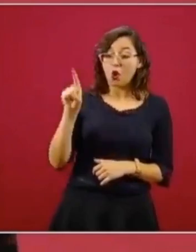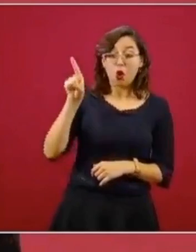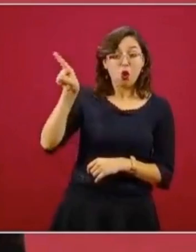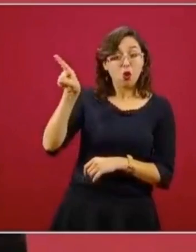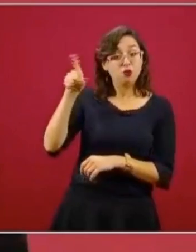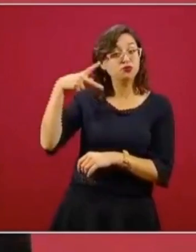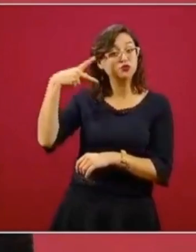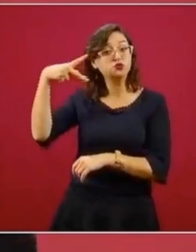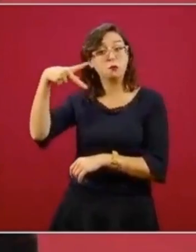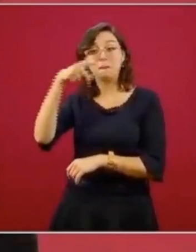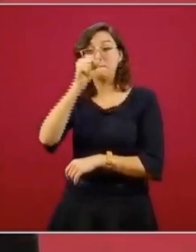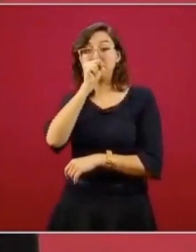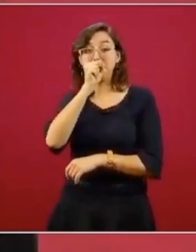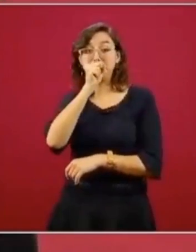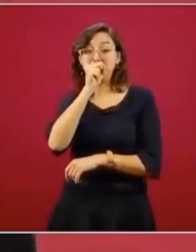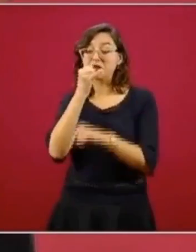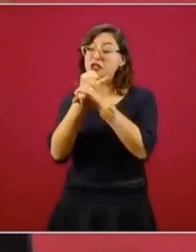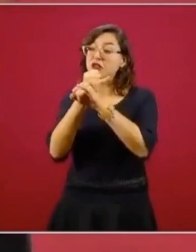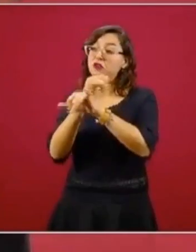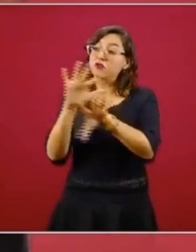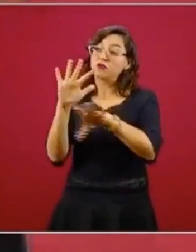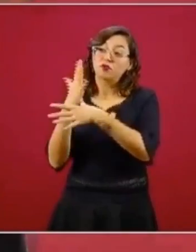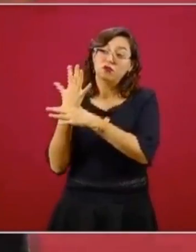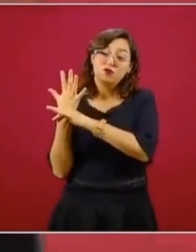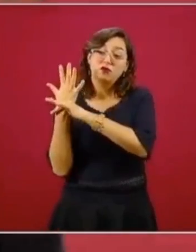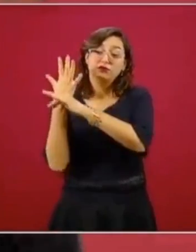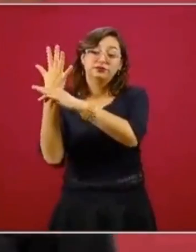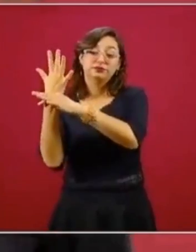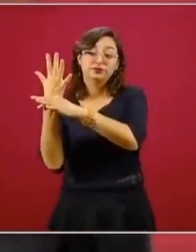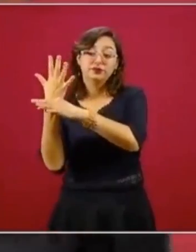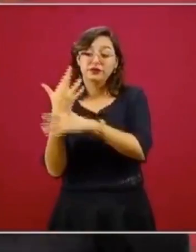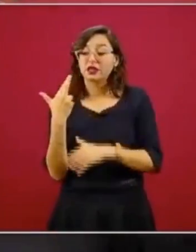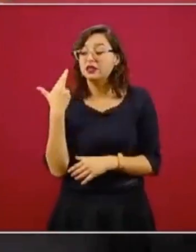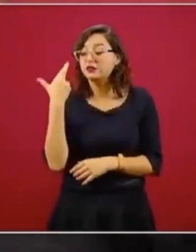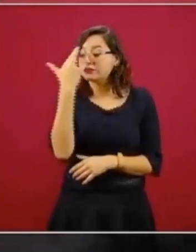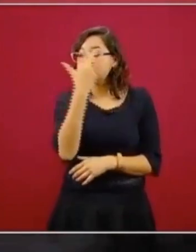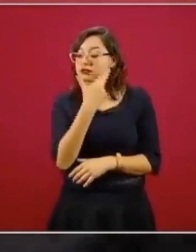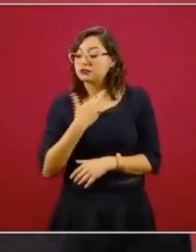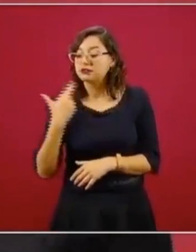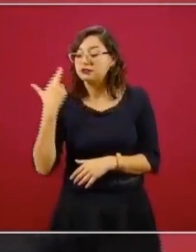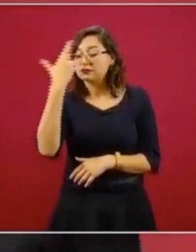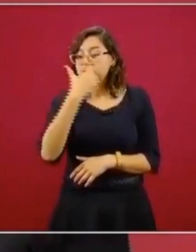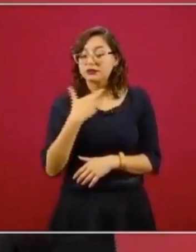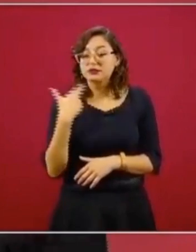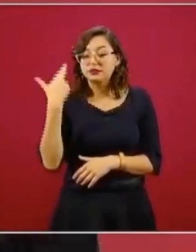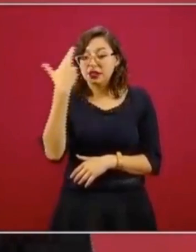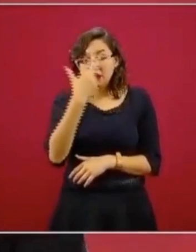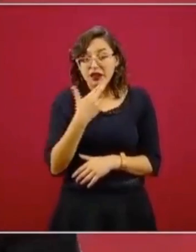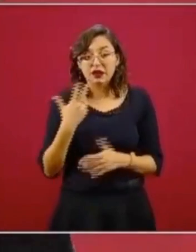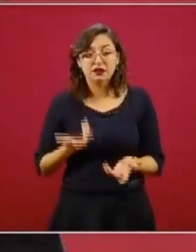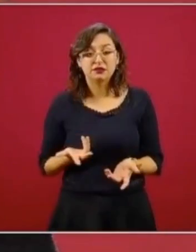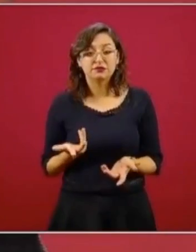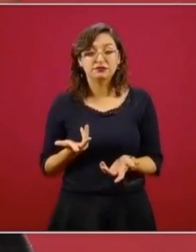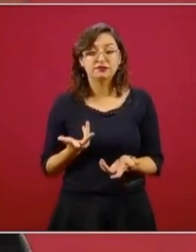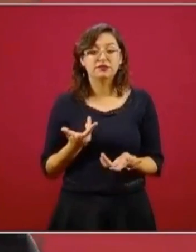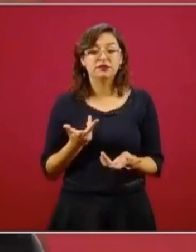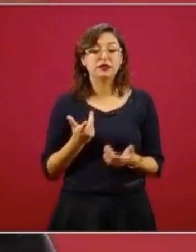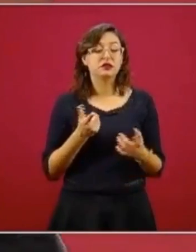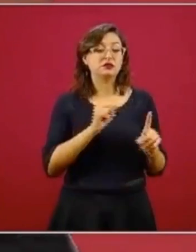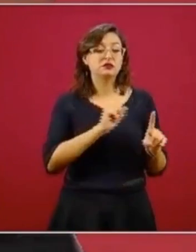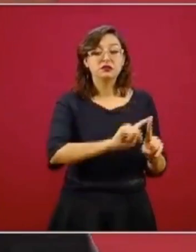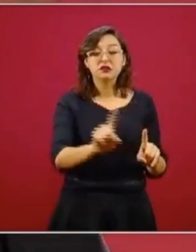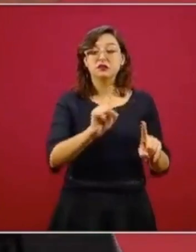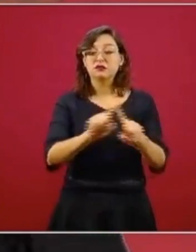se revisara cuántas defunciones han habido en los países